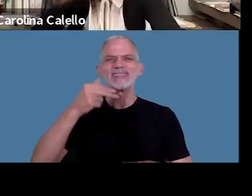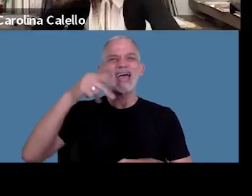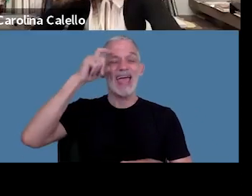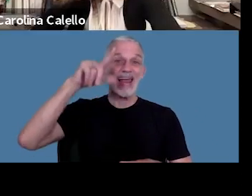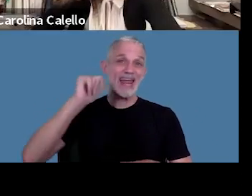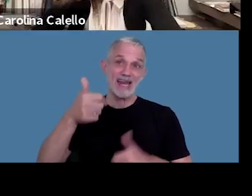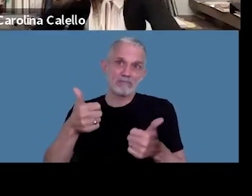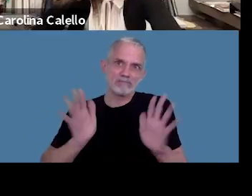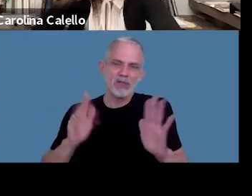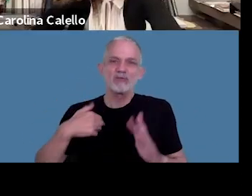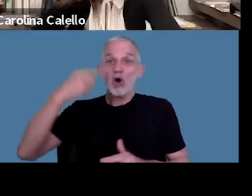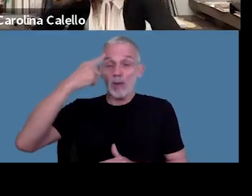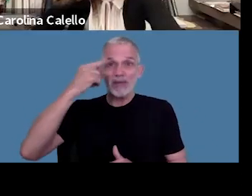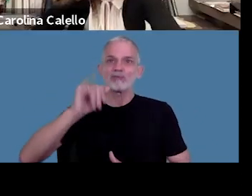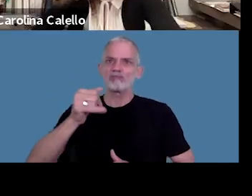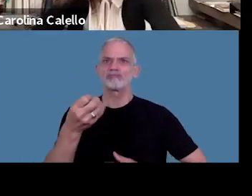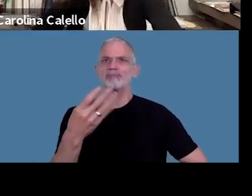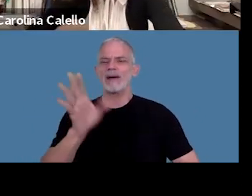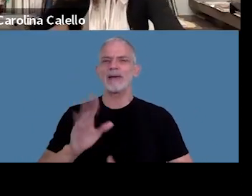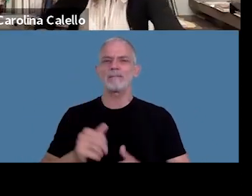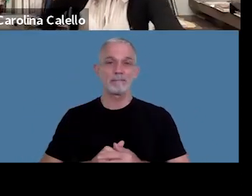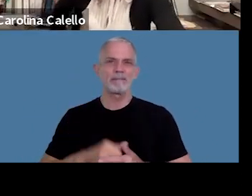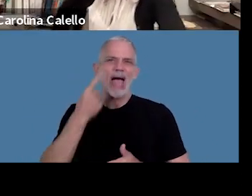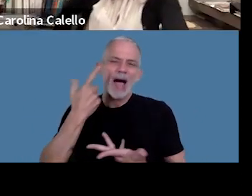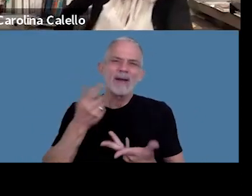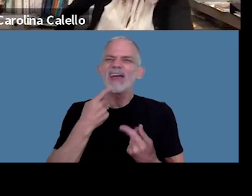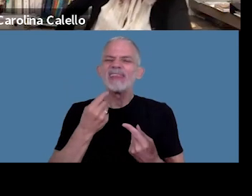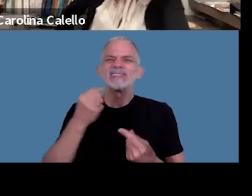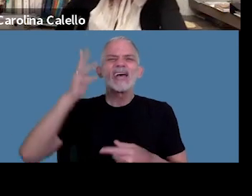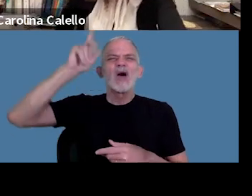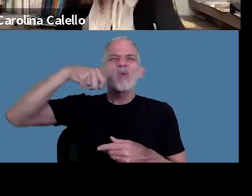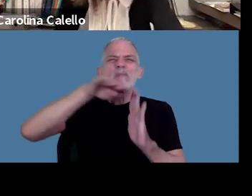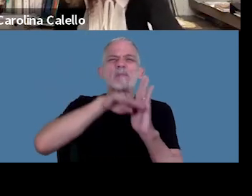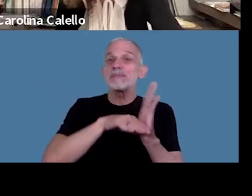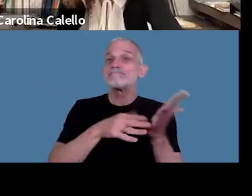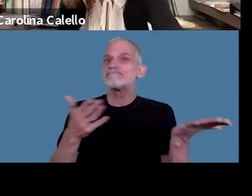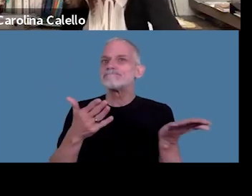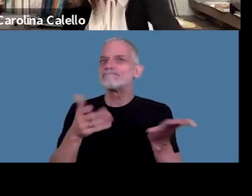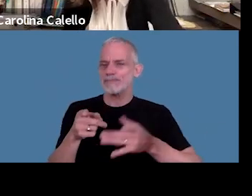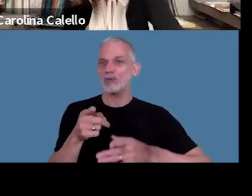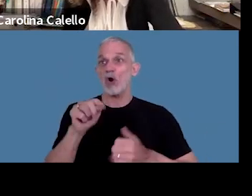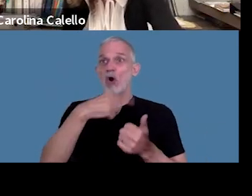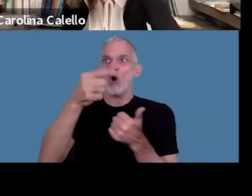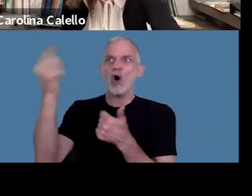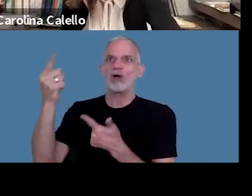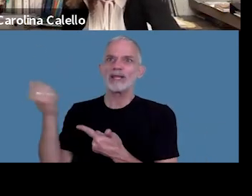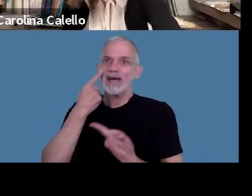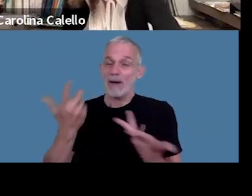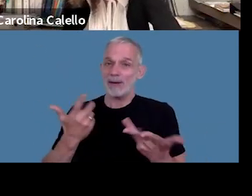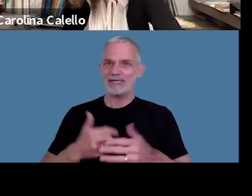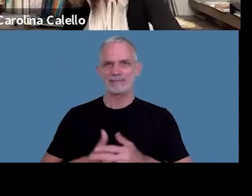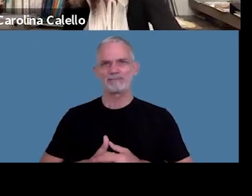yo considero que sí vamos a ver qué dice la jurisprudencia cuando esas otras no